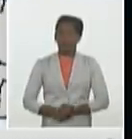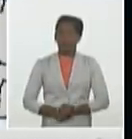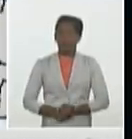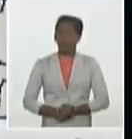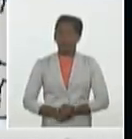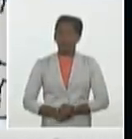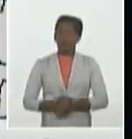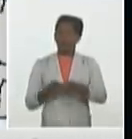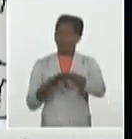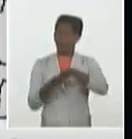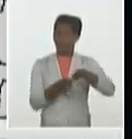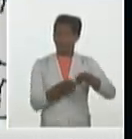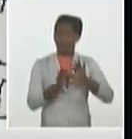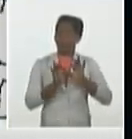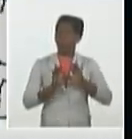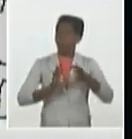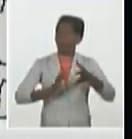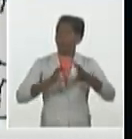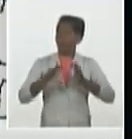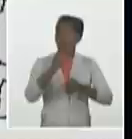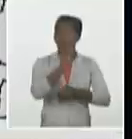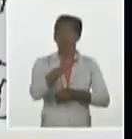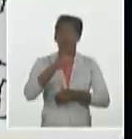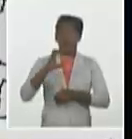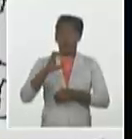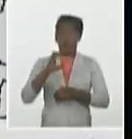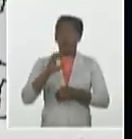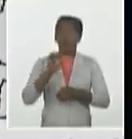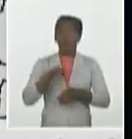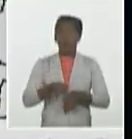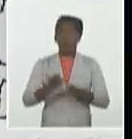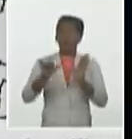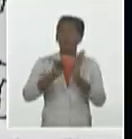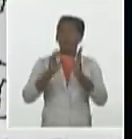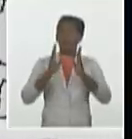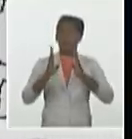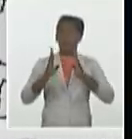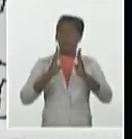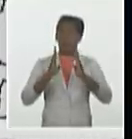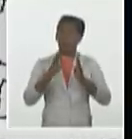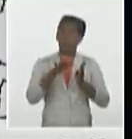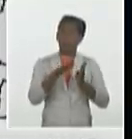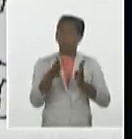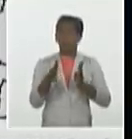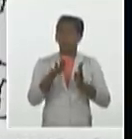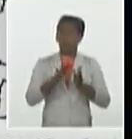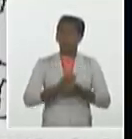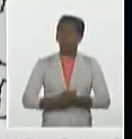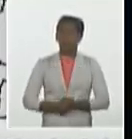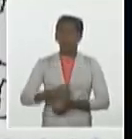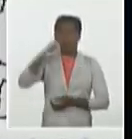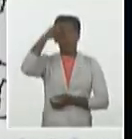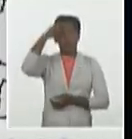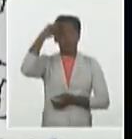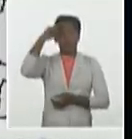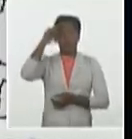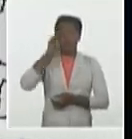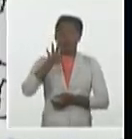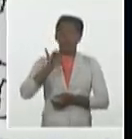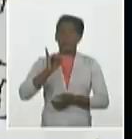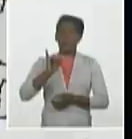Centro menos complejo 46 en Santispíritu ayer y 44 en Camagüey